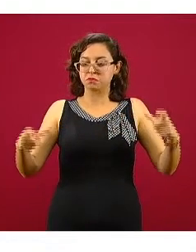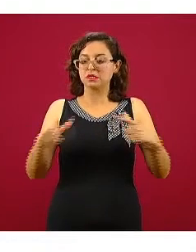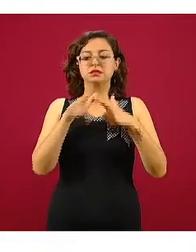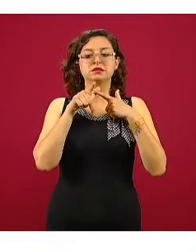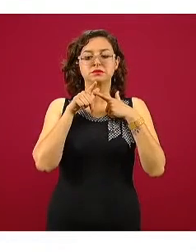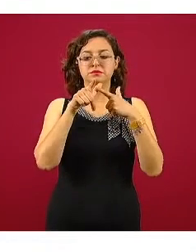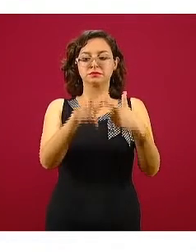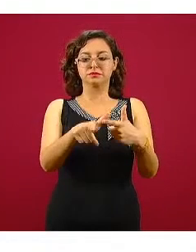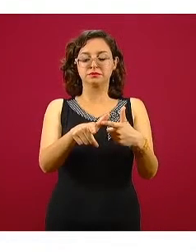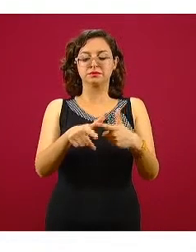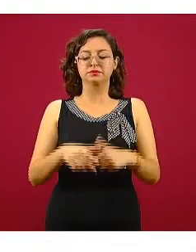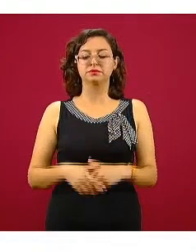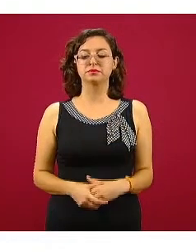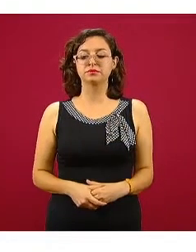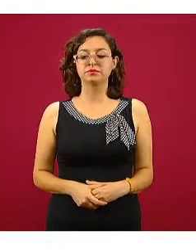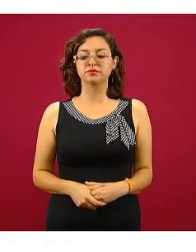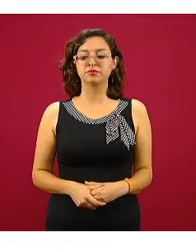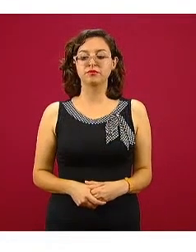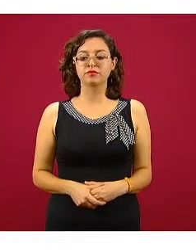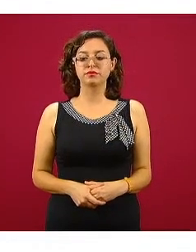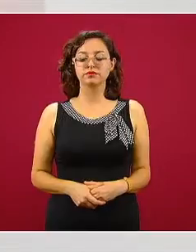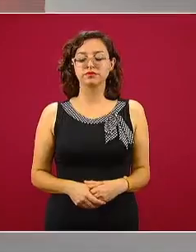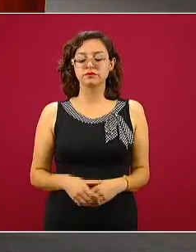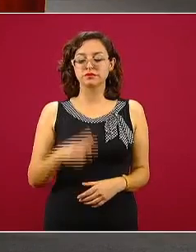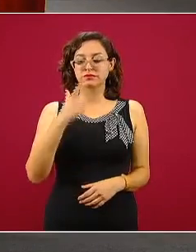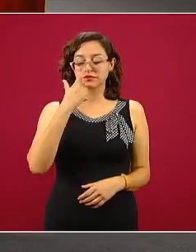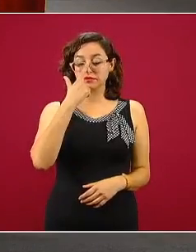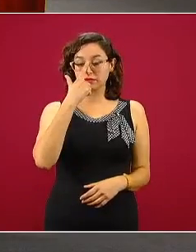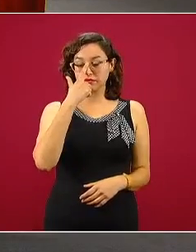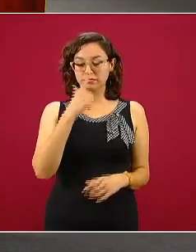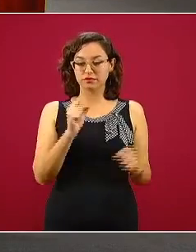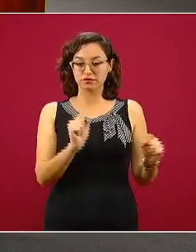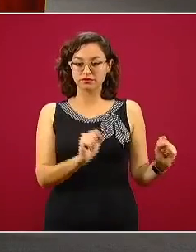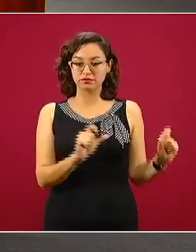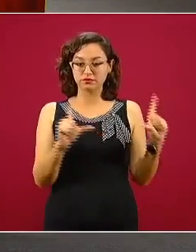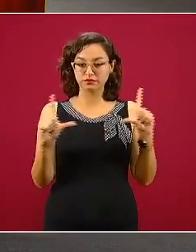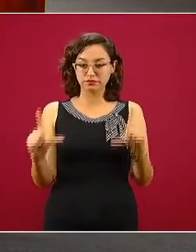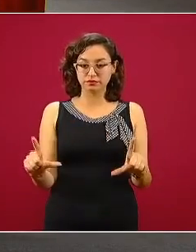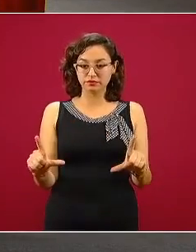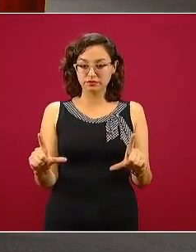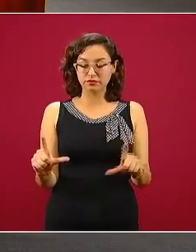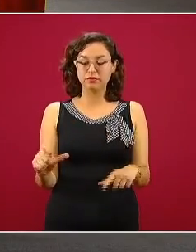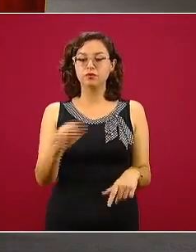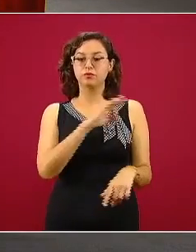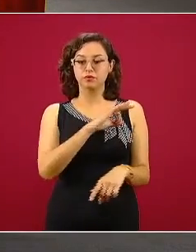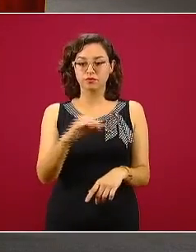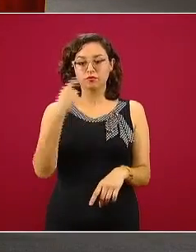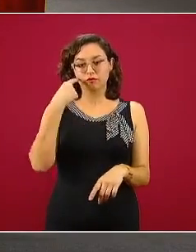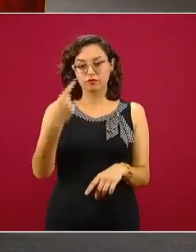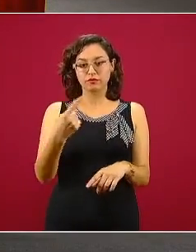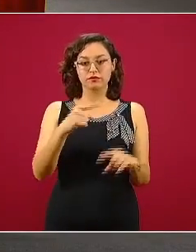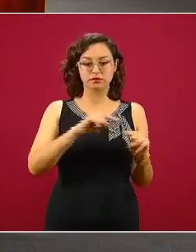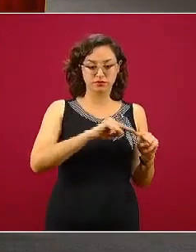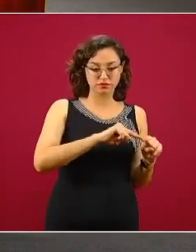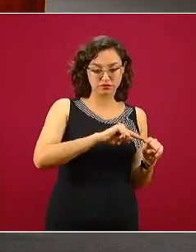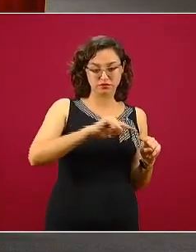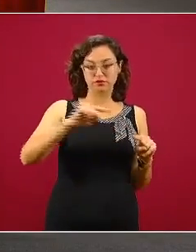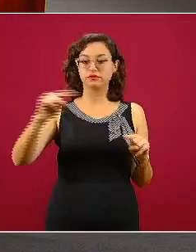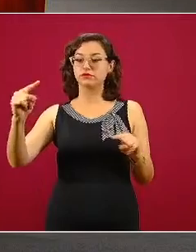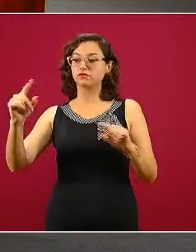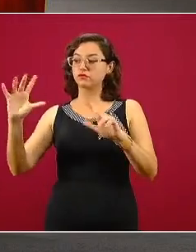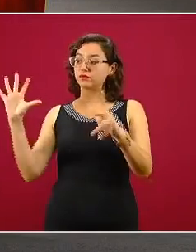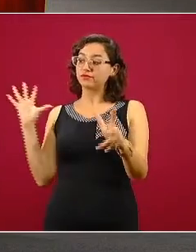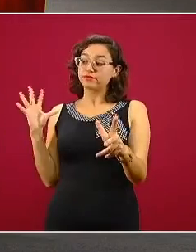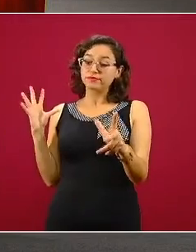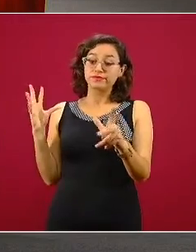franca ascendencia. En la siguiente diapositiva veremos precisamente la carga acumulada